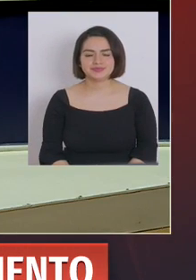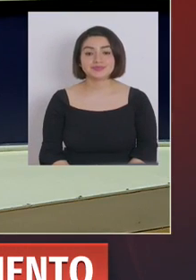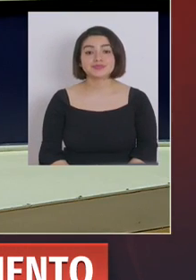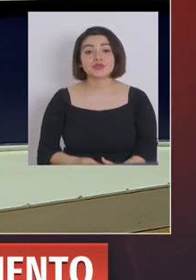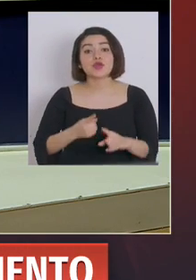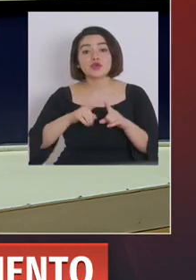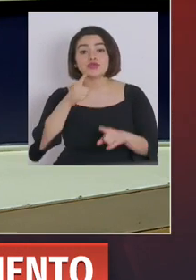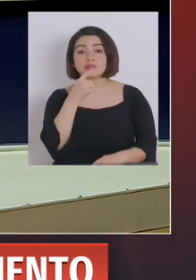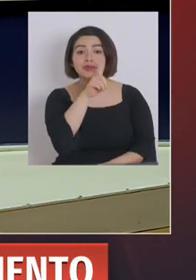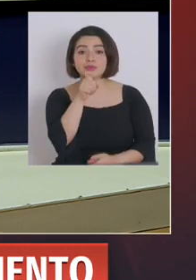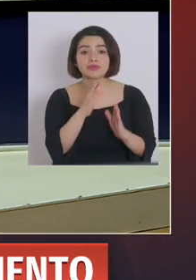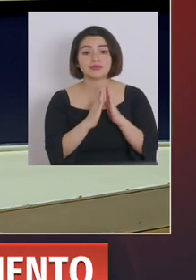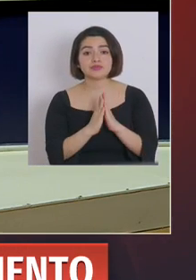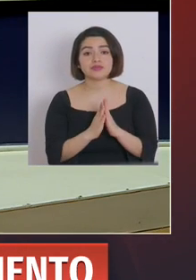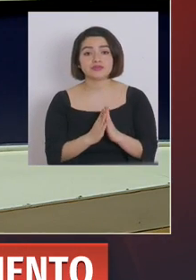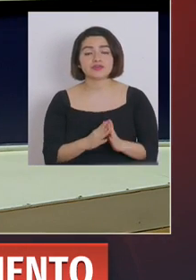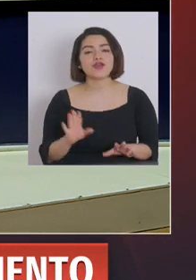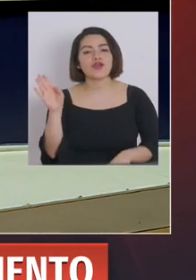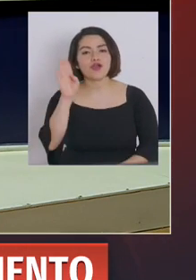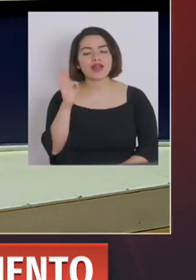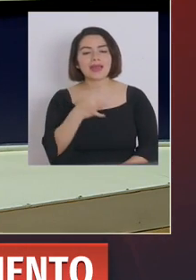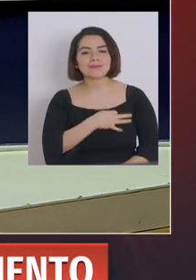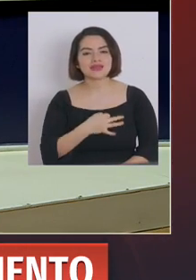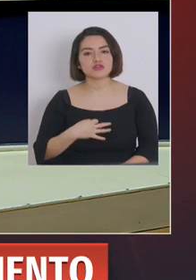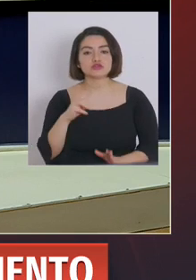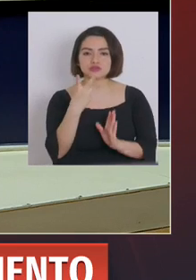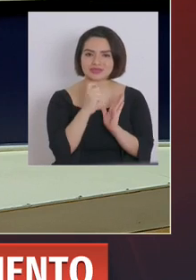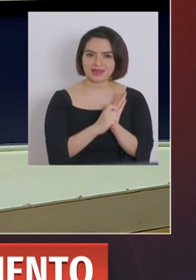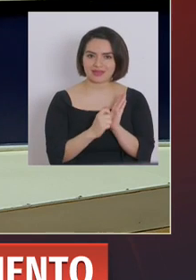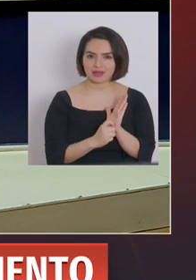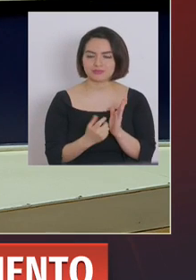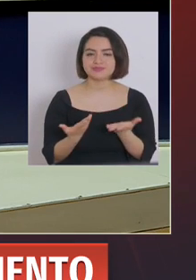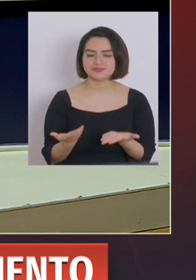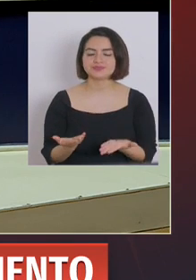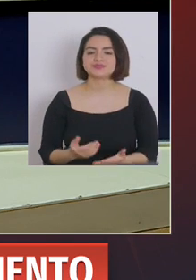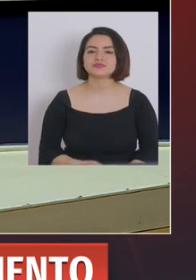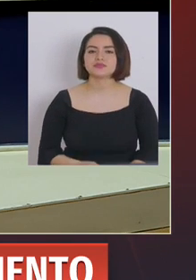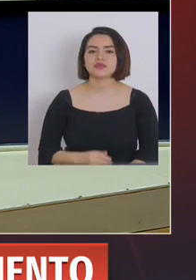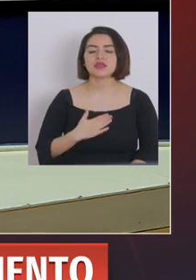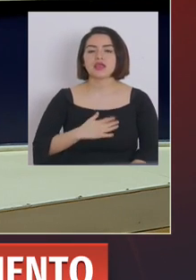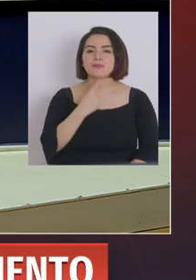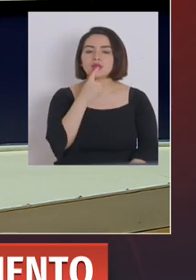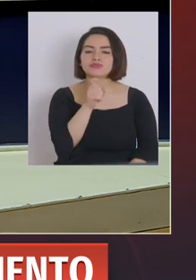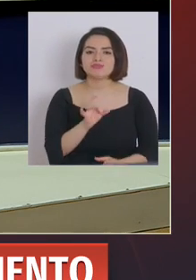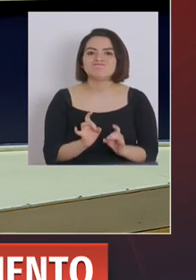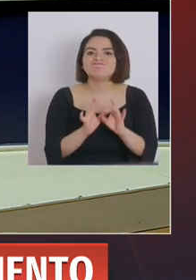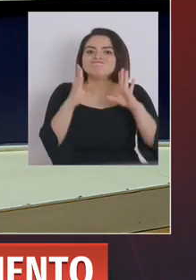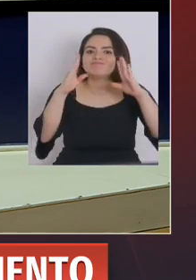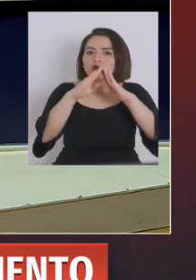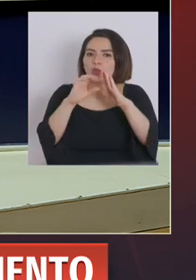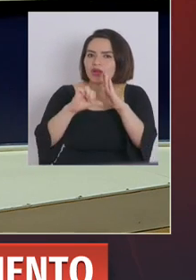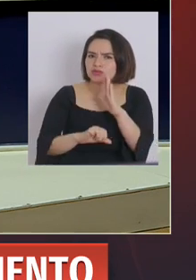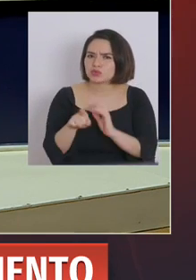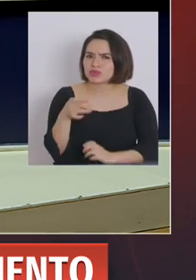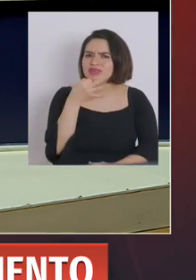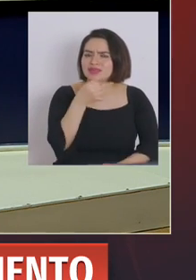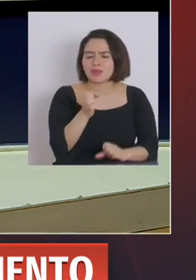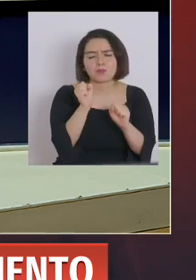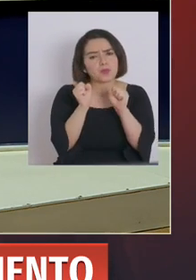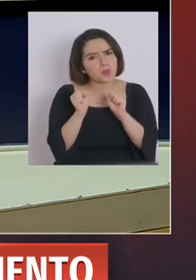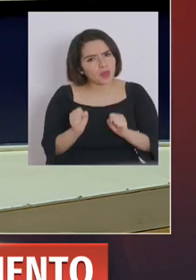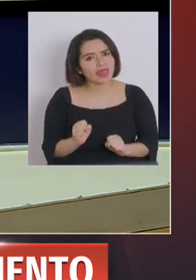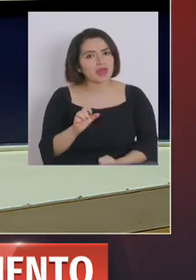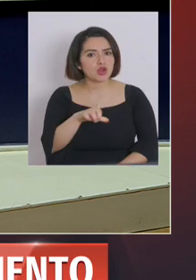Siguiente pregunta, por favor. Hola, ministros, subsecretarios. Primero, quería preguntarle respecto a la eventual cuarentena. Usted dijo ayer que podría ser que el lunes